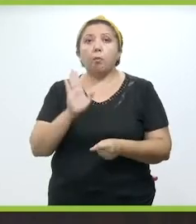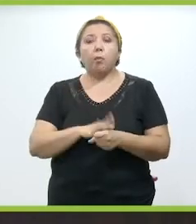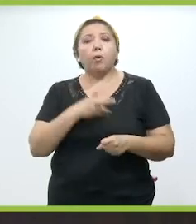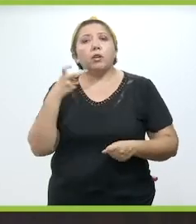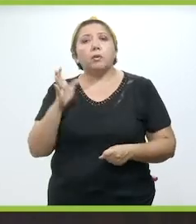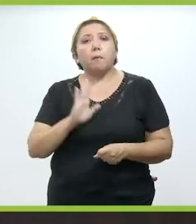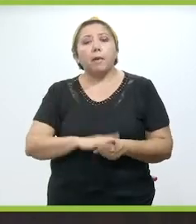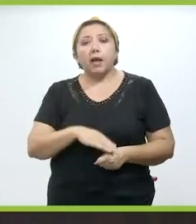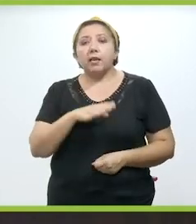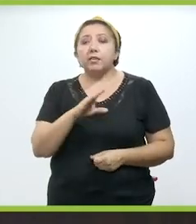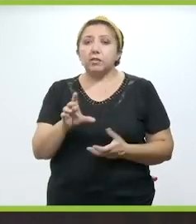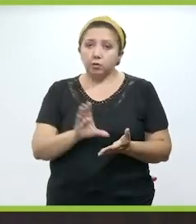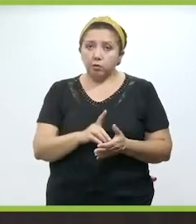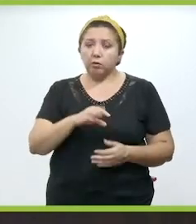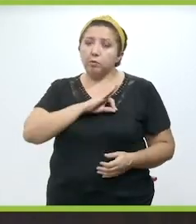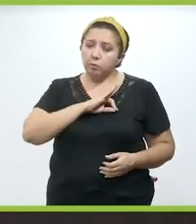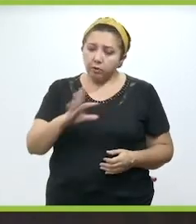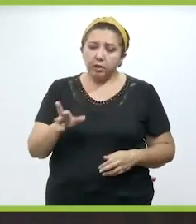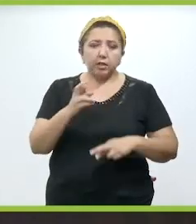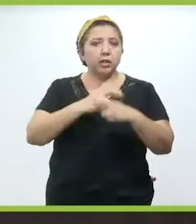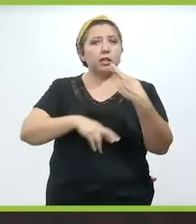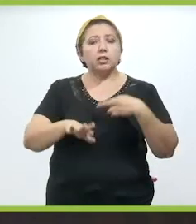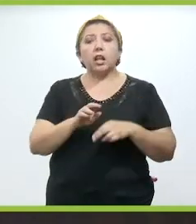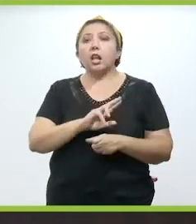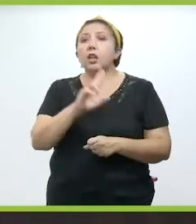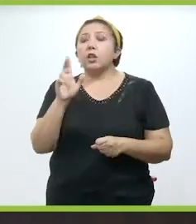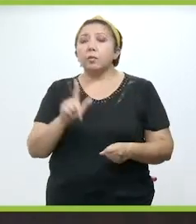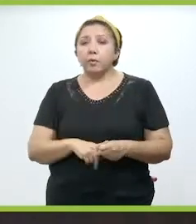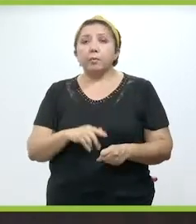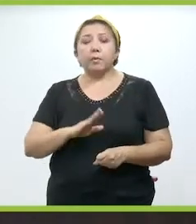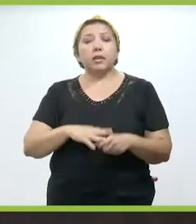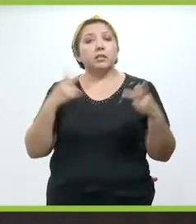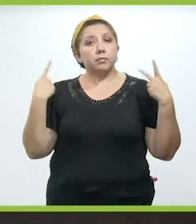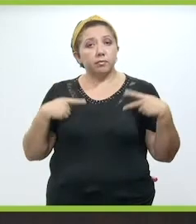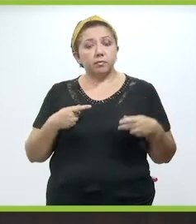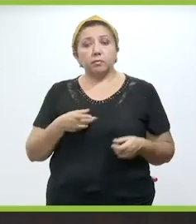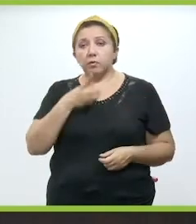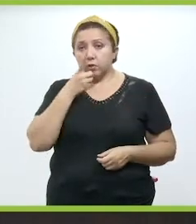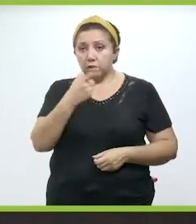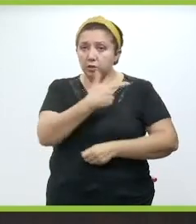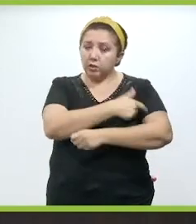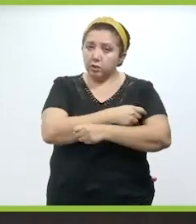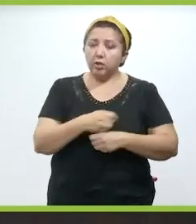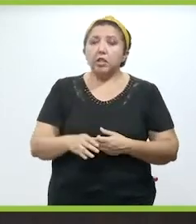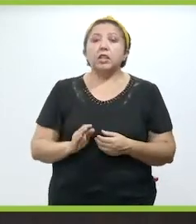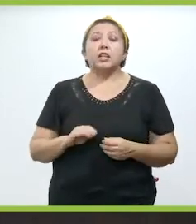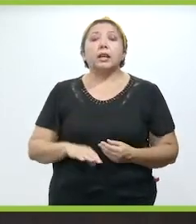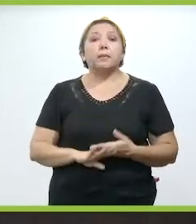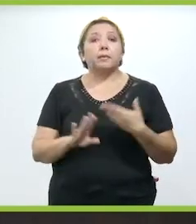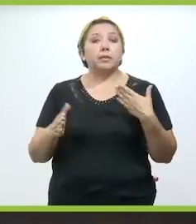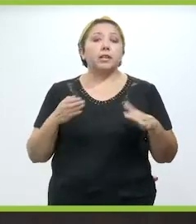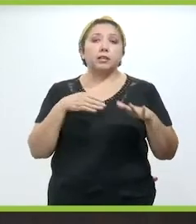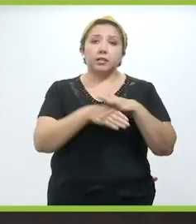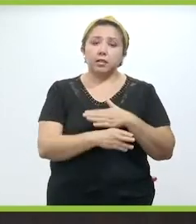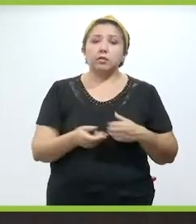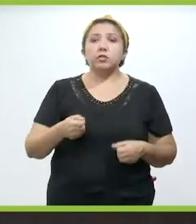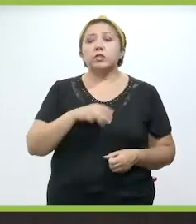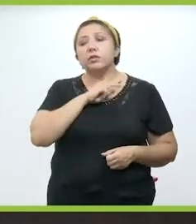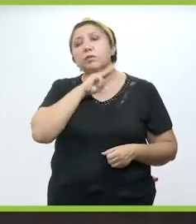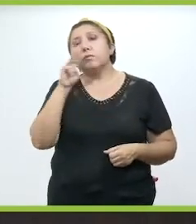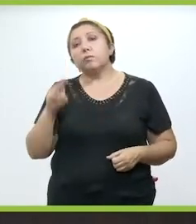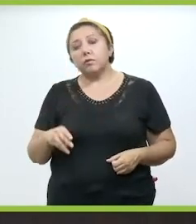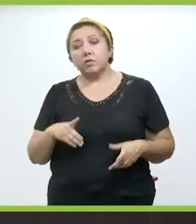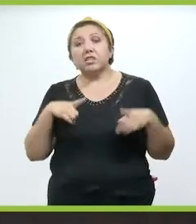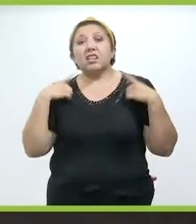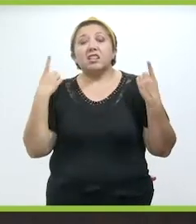permitir que más pronto podamos regresar a la normalidad porque el mayor número de contagios, de ingresos hospitalarios y de lamentables fallecimientos